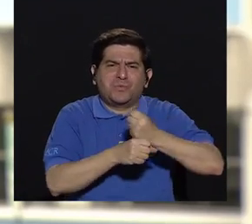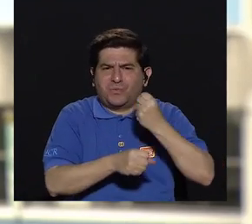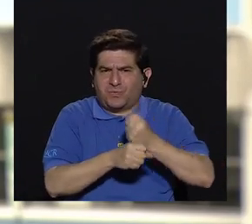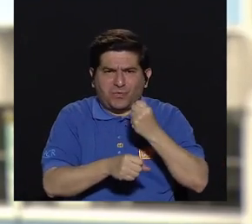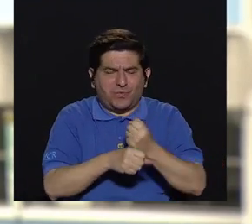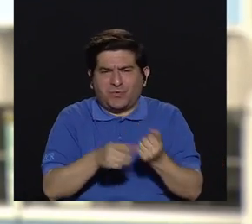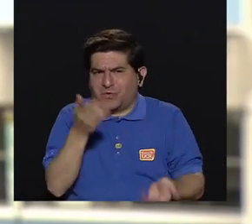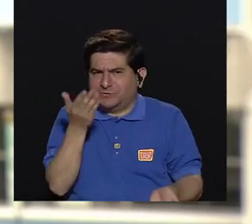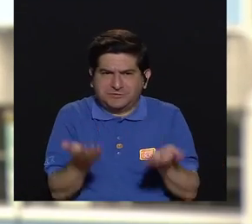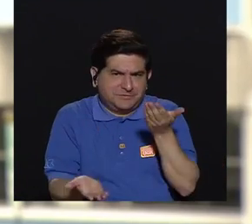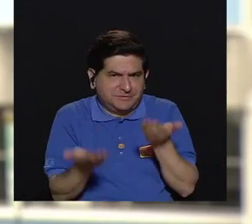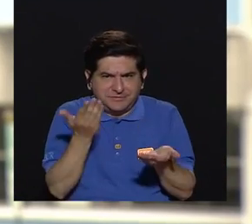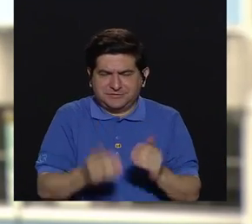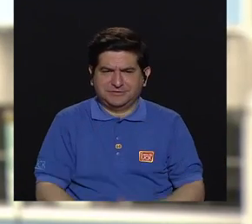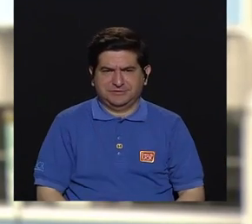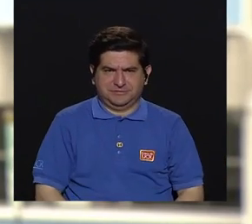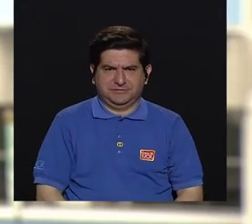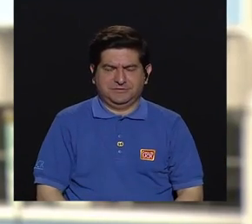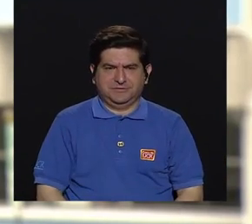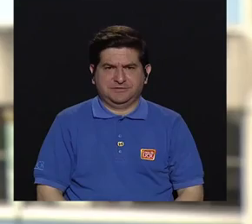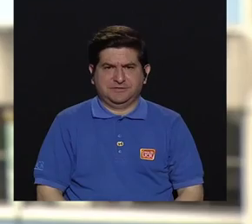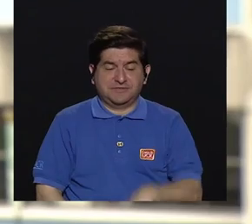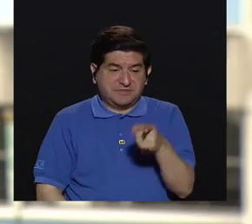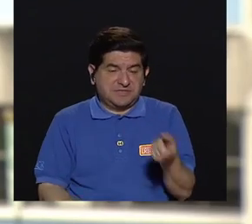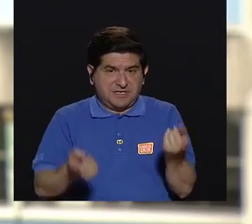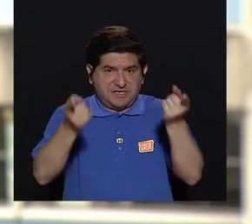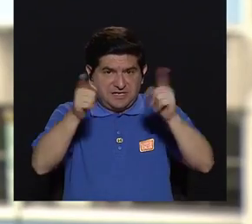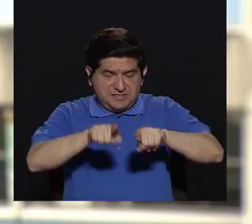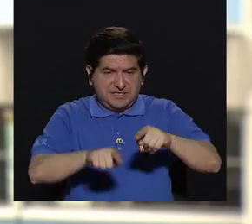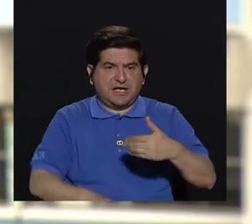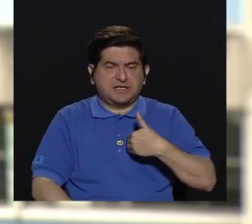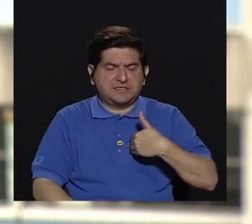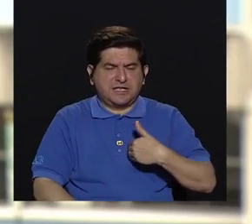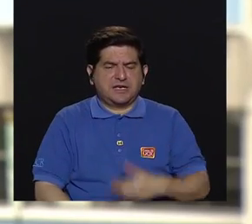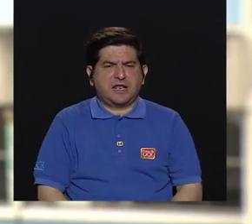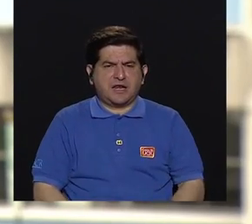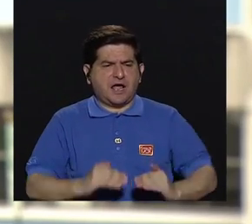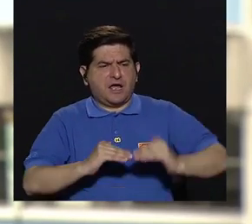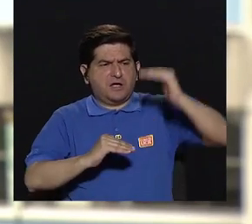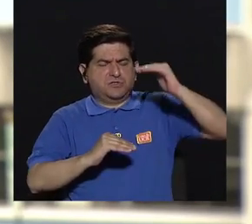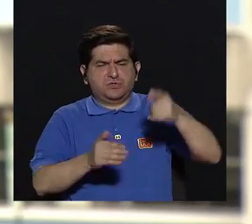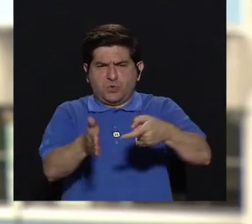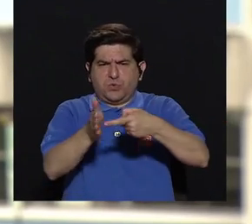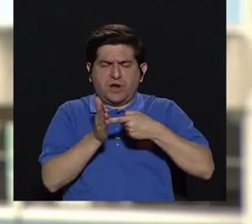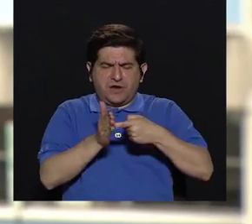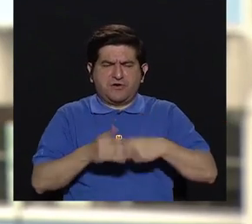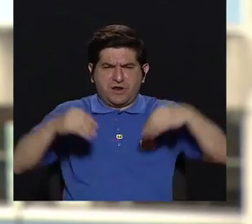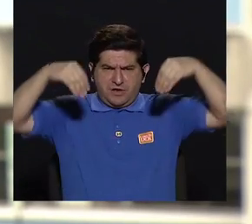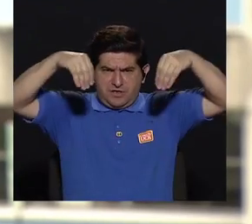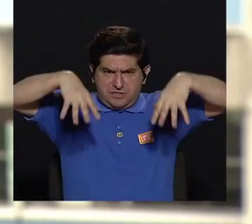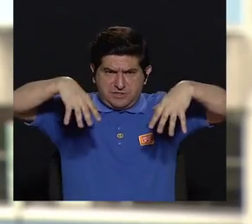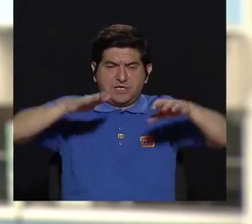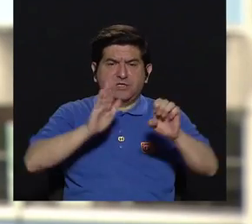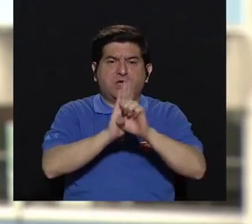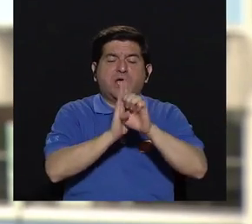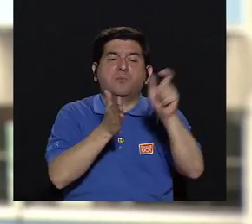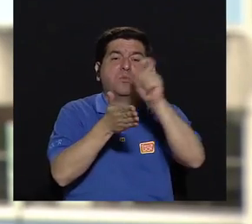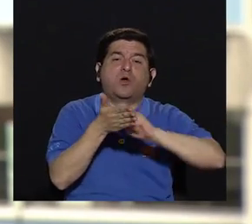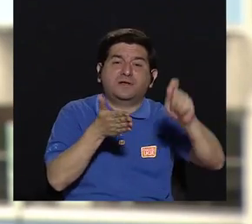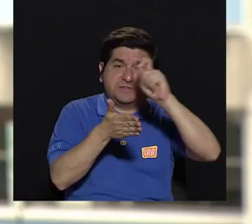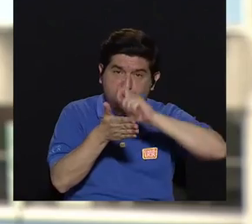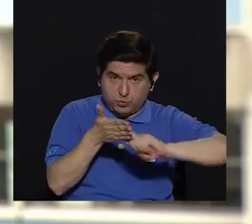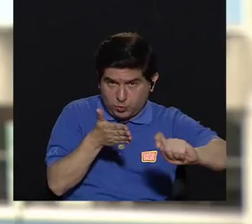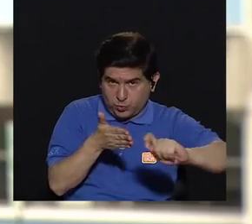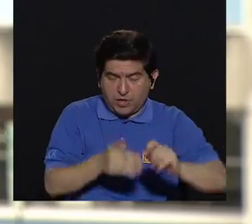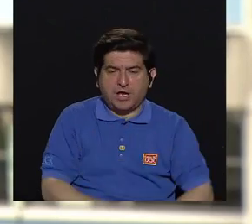laborales en edificaciones que tienen más requisitos de iluminación, por ejemplo, en